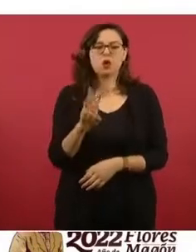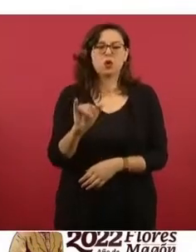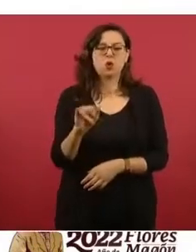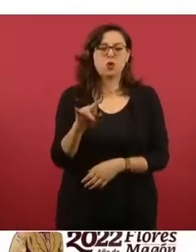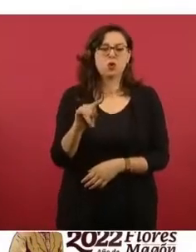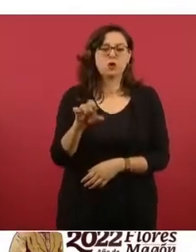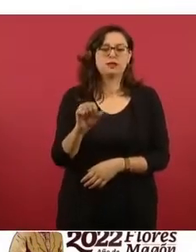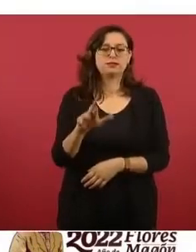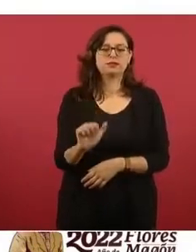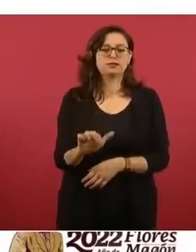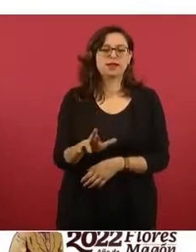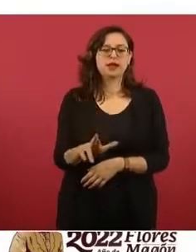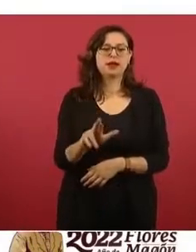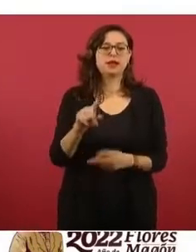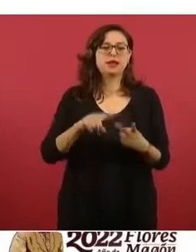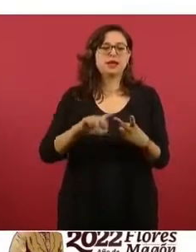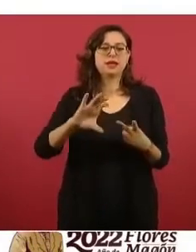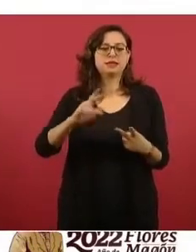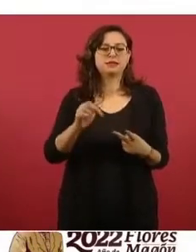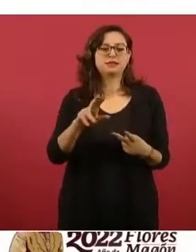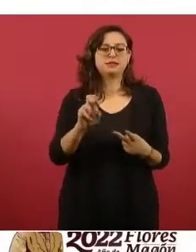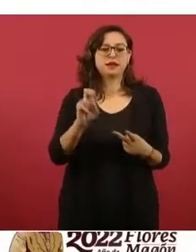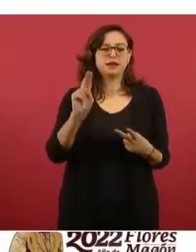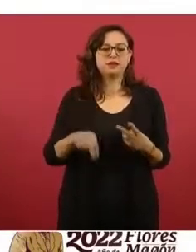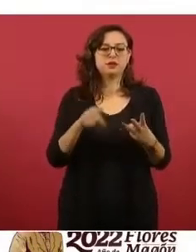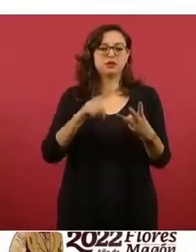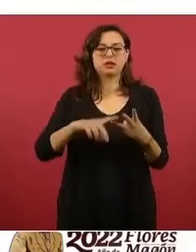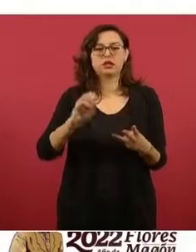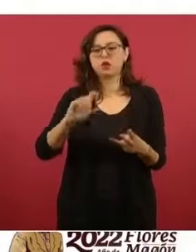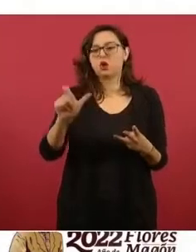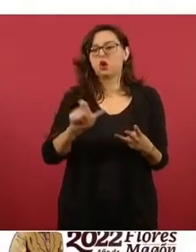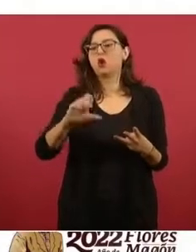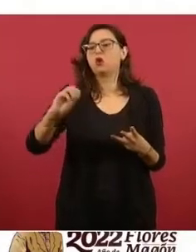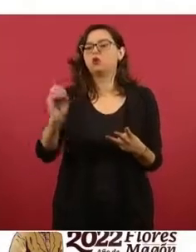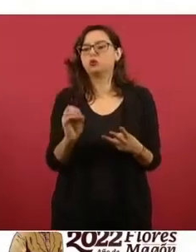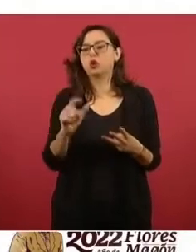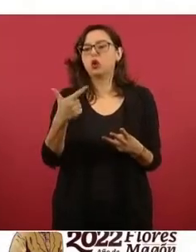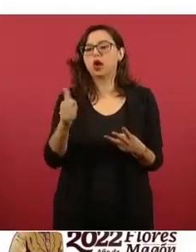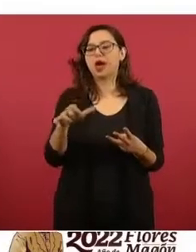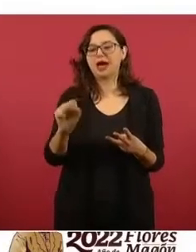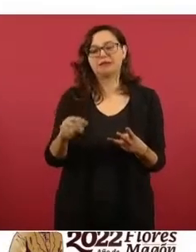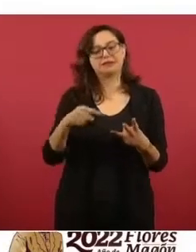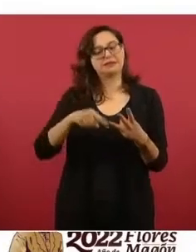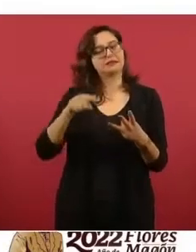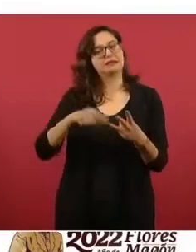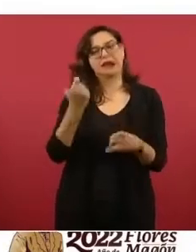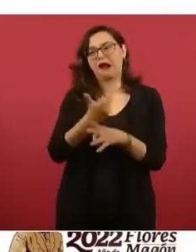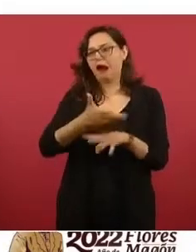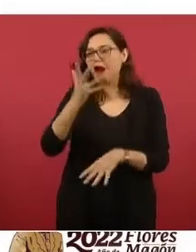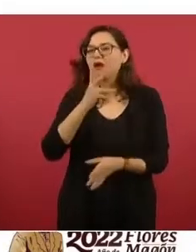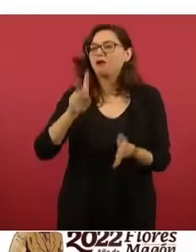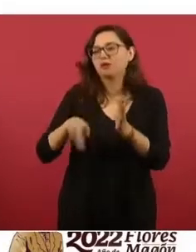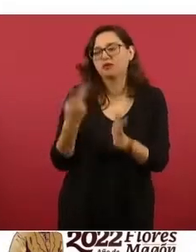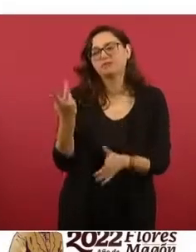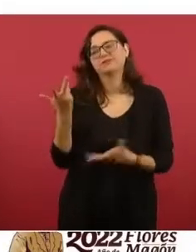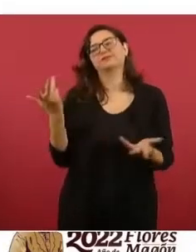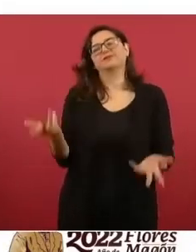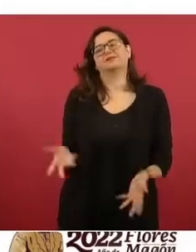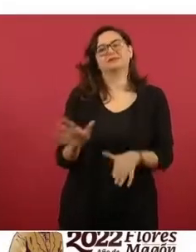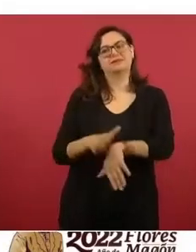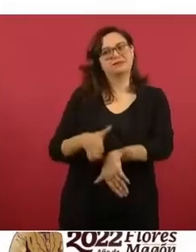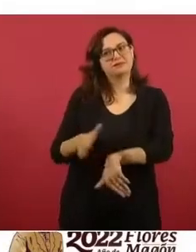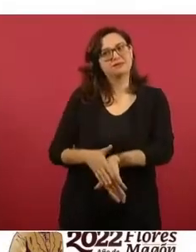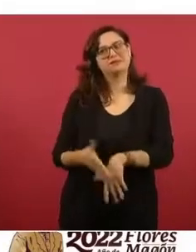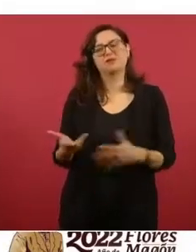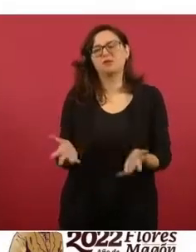se nos trepó otra vez a las carreras OxoGas, ojalá nos apoyen, sobre todo en el norte del país, volviendo otra vez